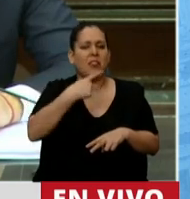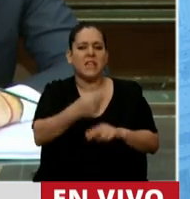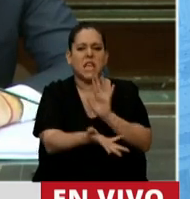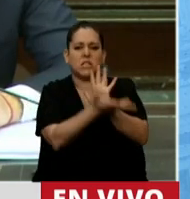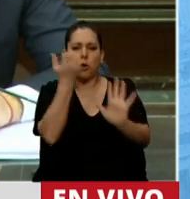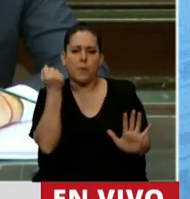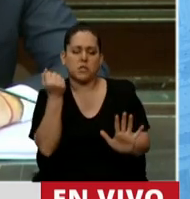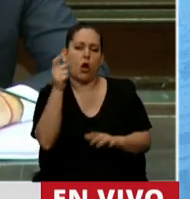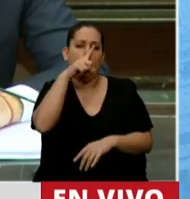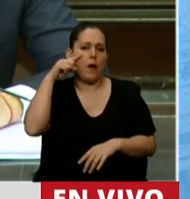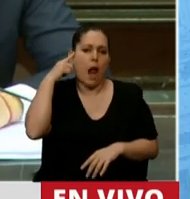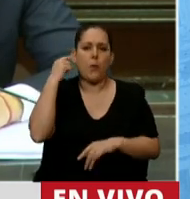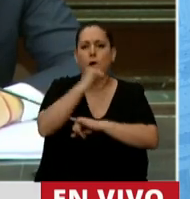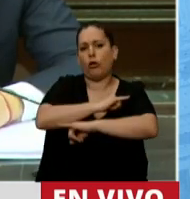apareció